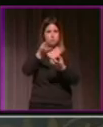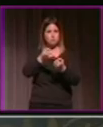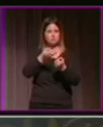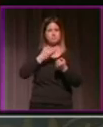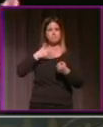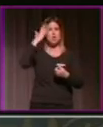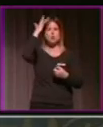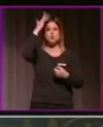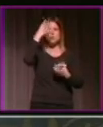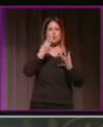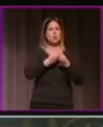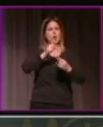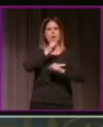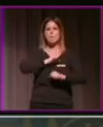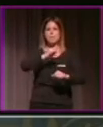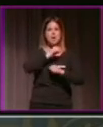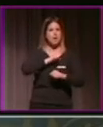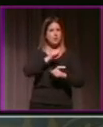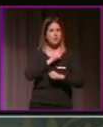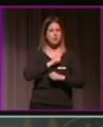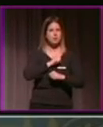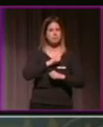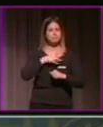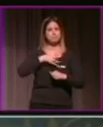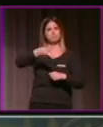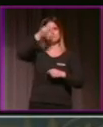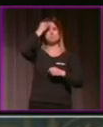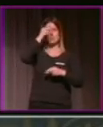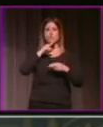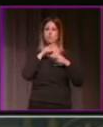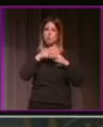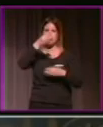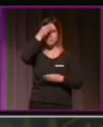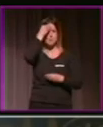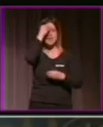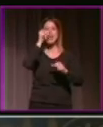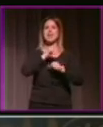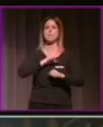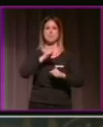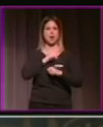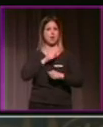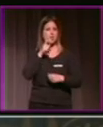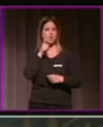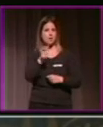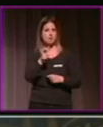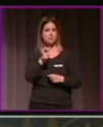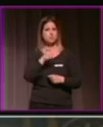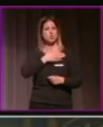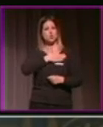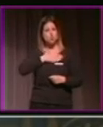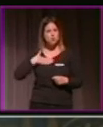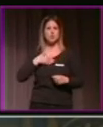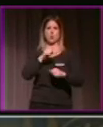podía imaginar que una persona estando desligada, aunque él va por la vida de granadino, no va de